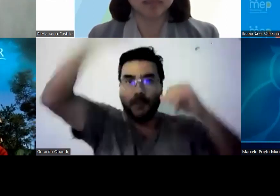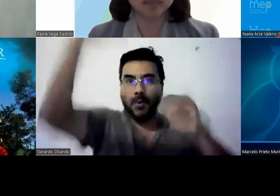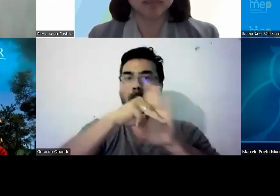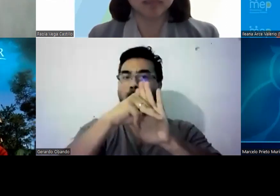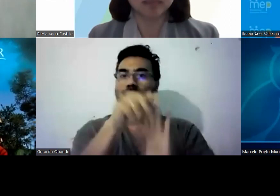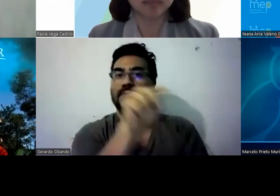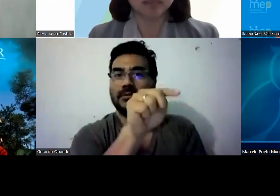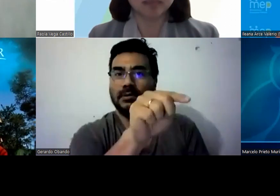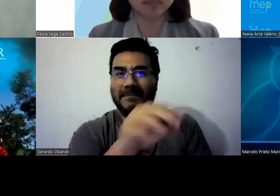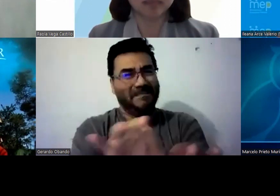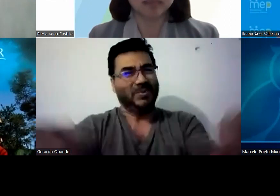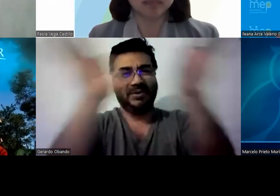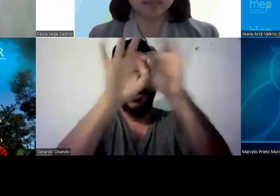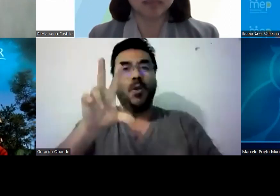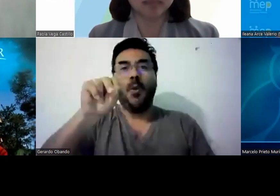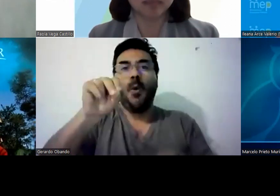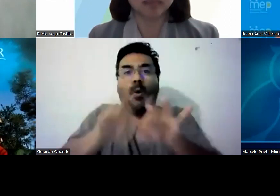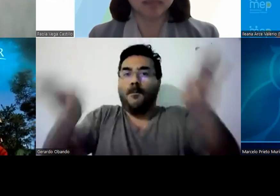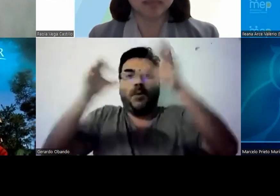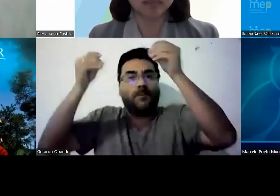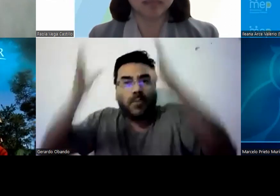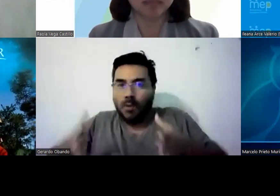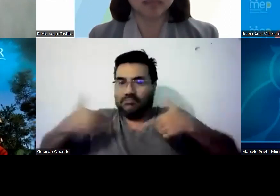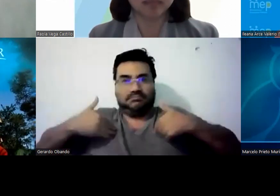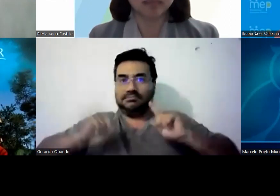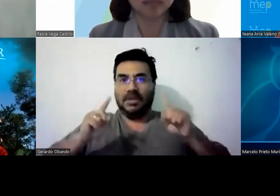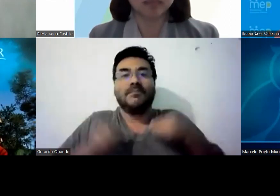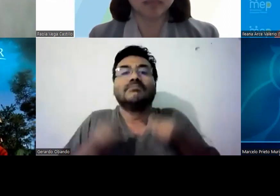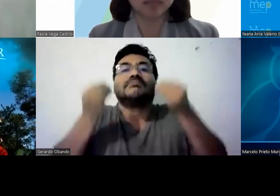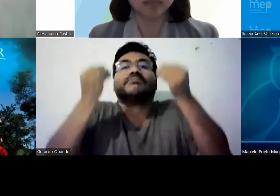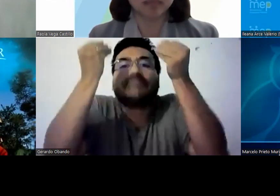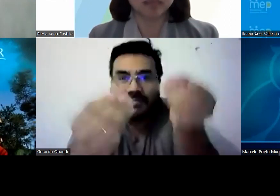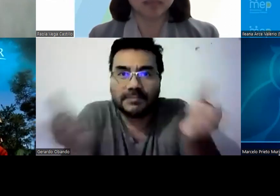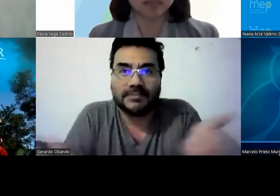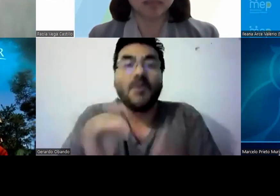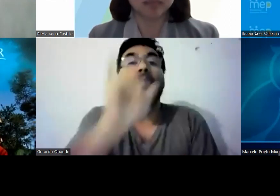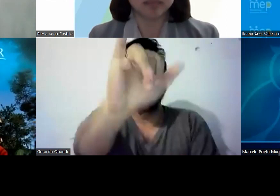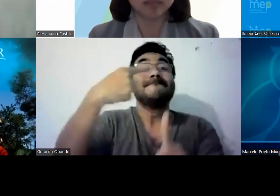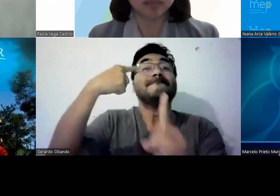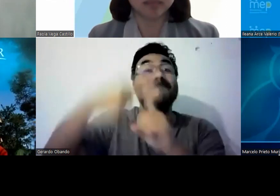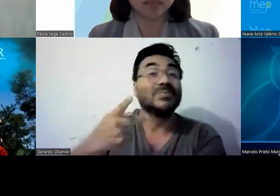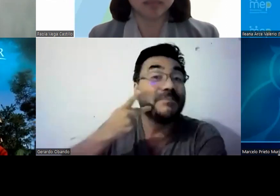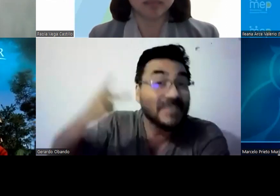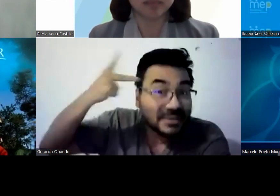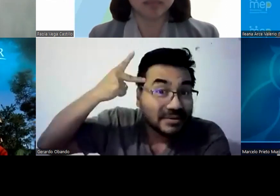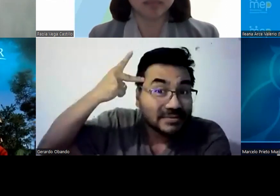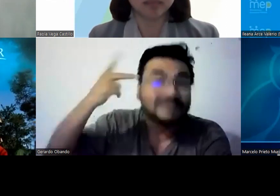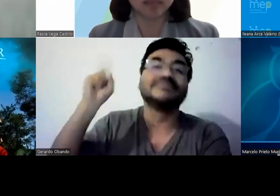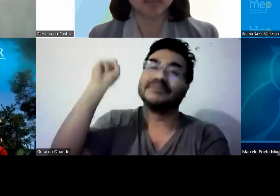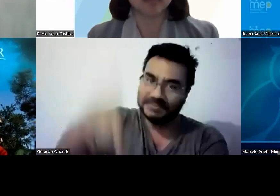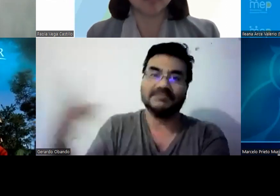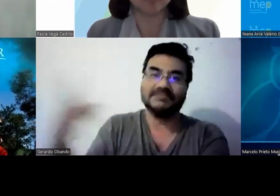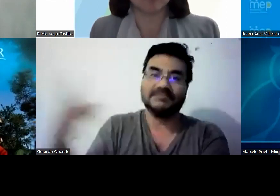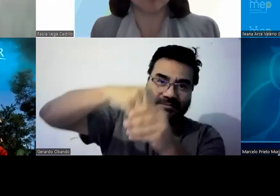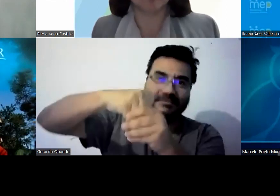mediante el trabajo expresar sus ideas su cultura y su forma es muy importante que los profesores no den un modelo sino que